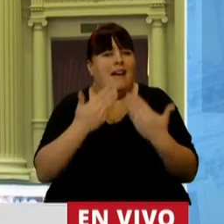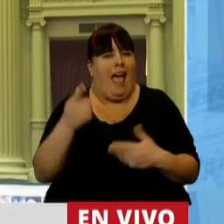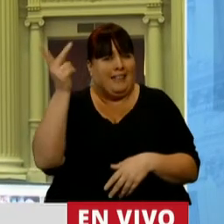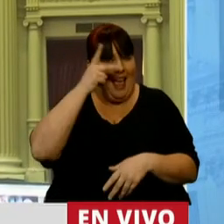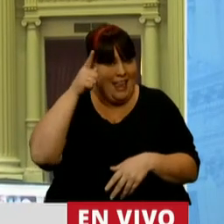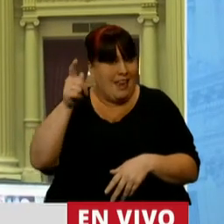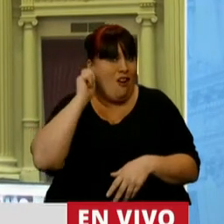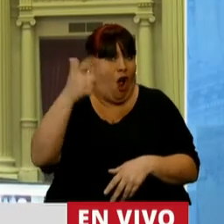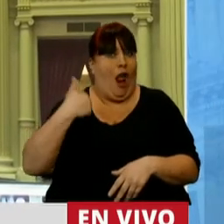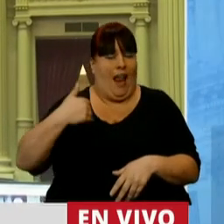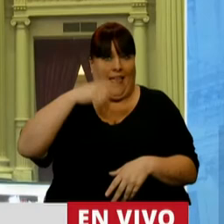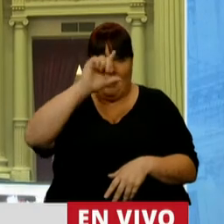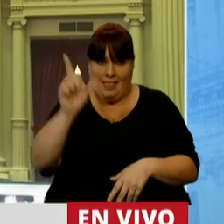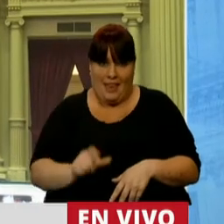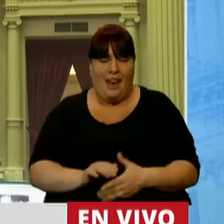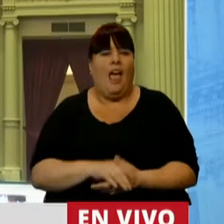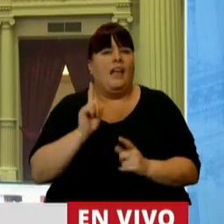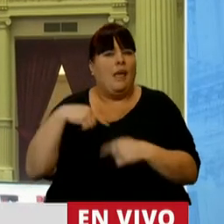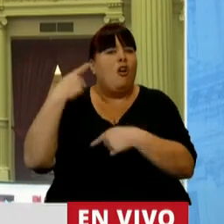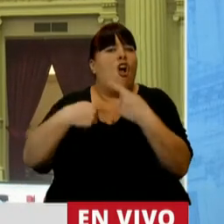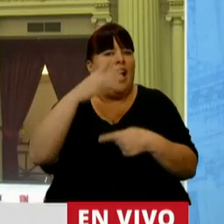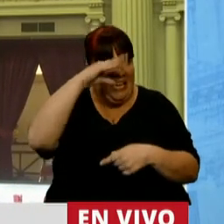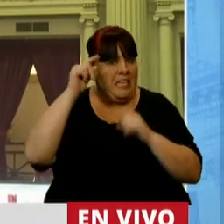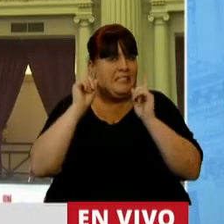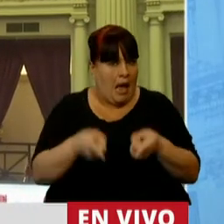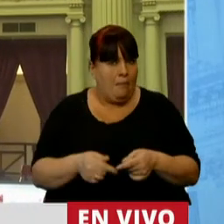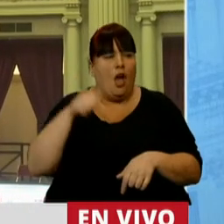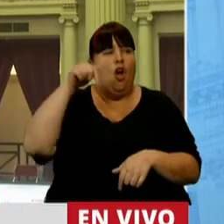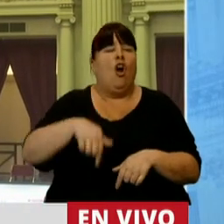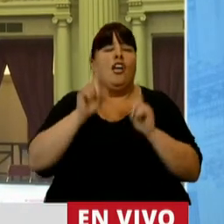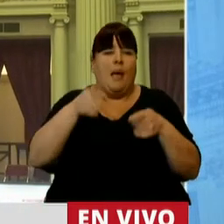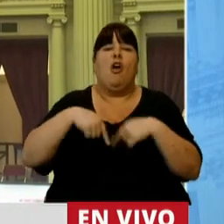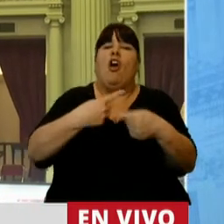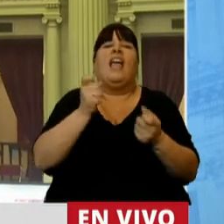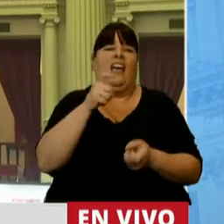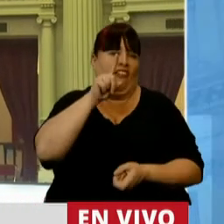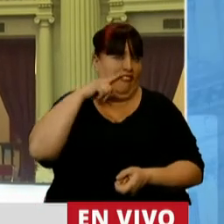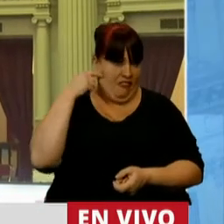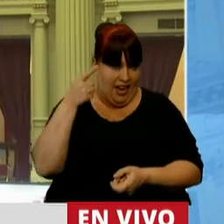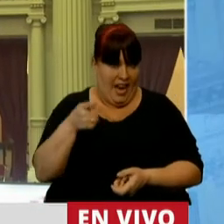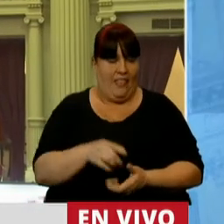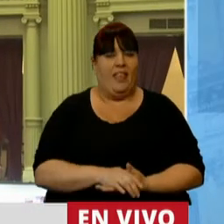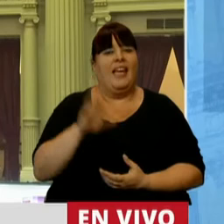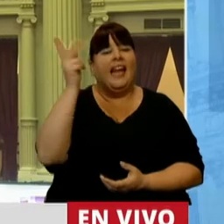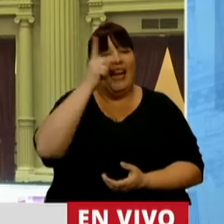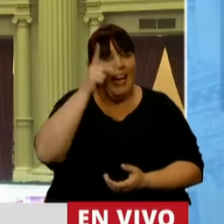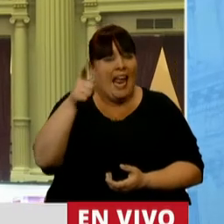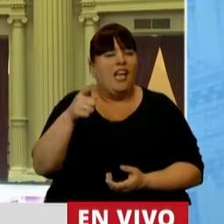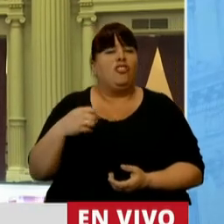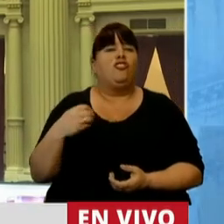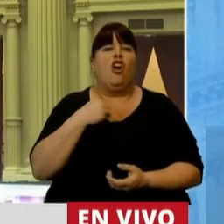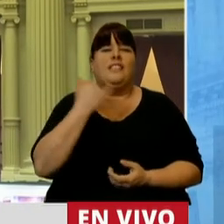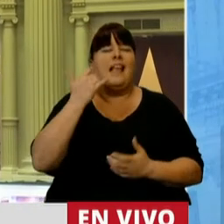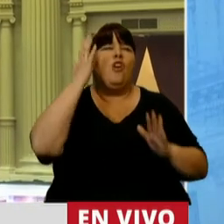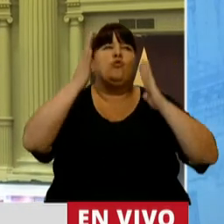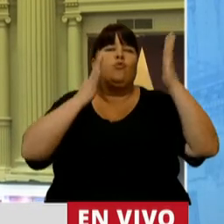Kirchner alcanzó por el país y que fueron continuadas por Cristina y hoy por Alberto Fernández, que Néstor Kirchner sintió esas